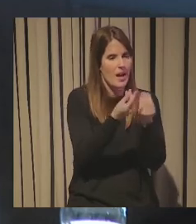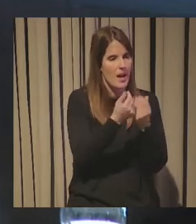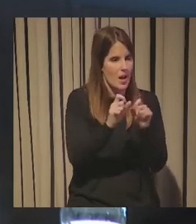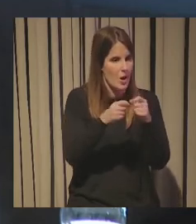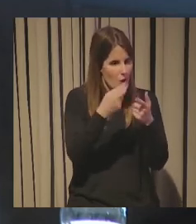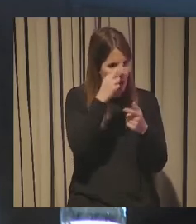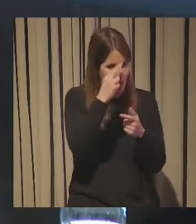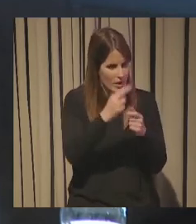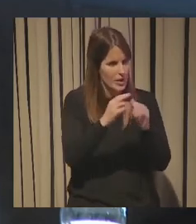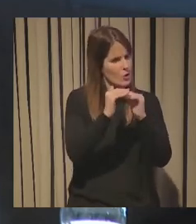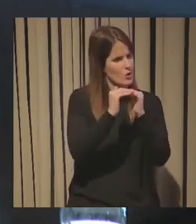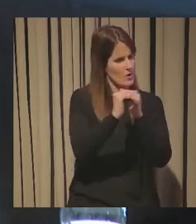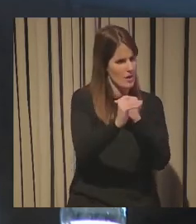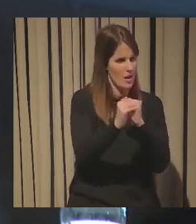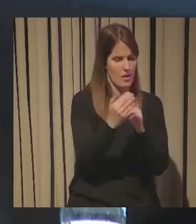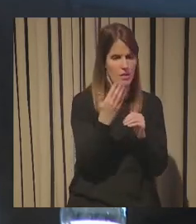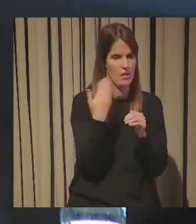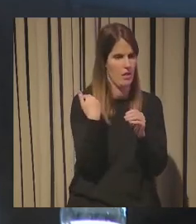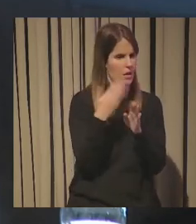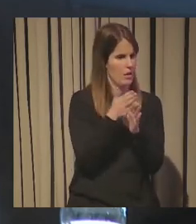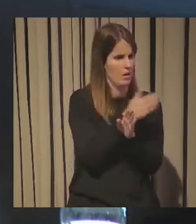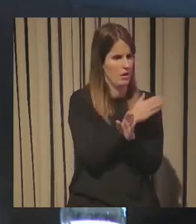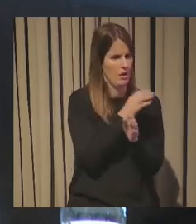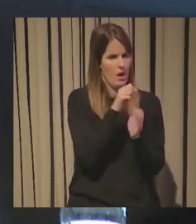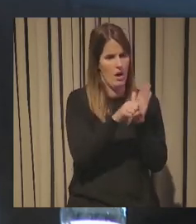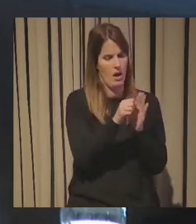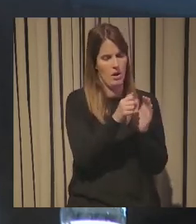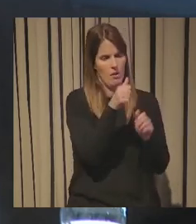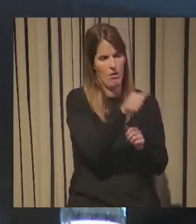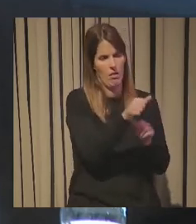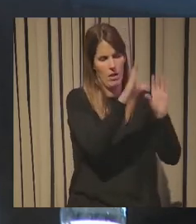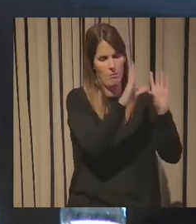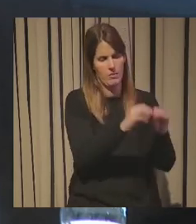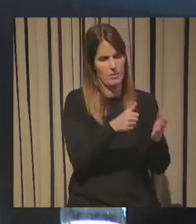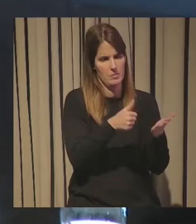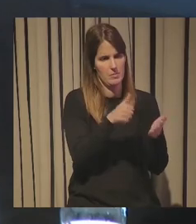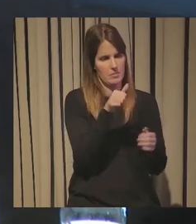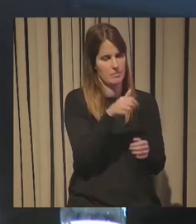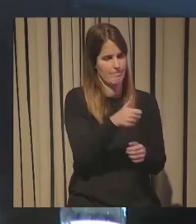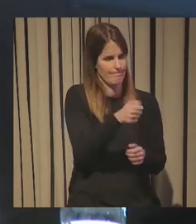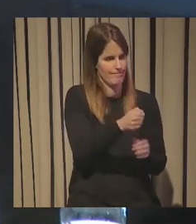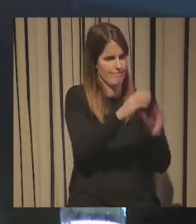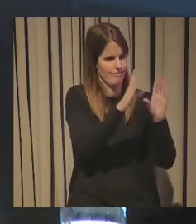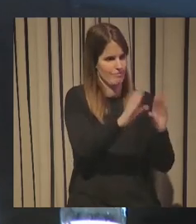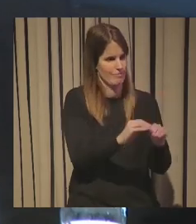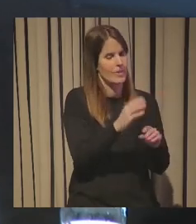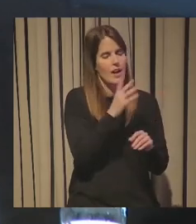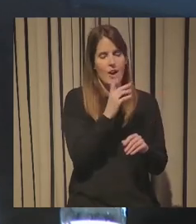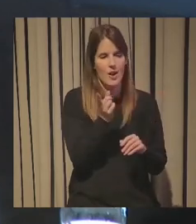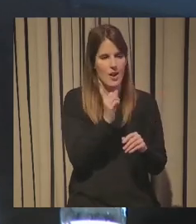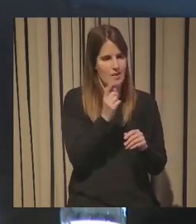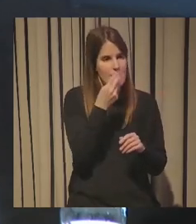eso hace cinco minutos la gente cambia automáticamente ahora y una cosa muy curiosa